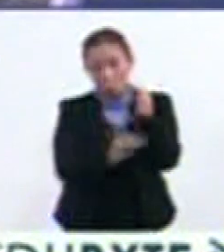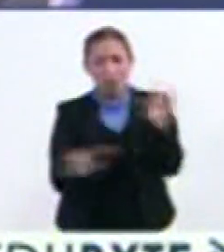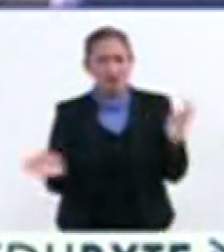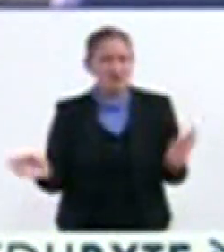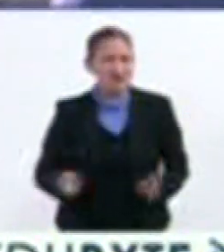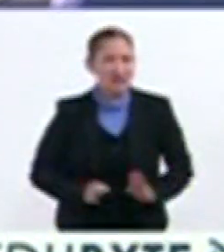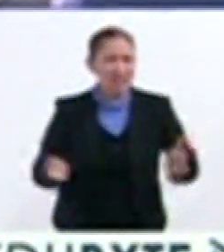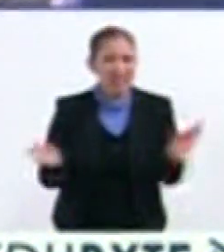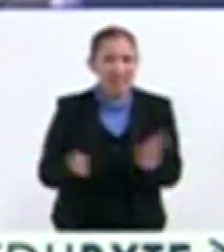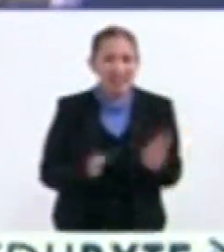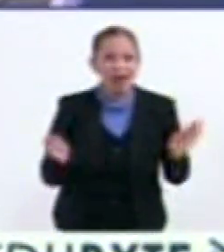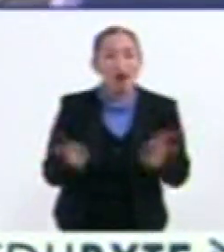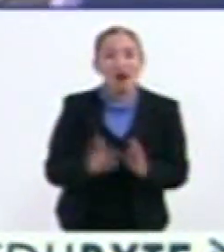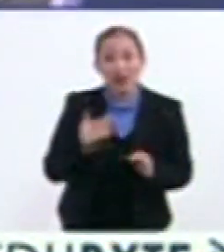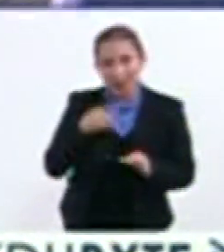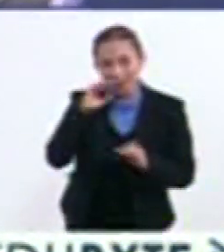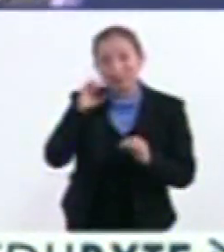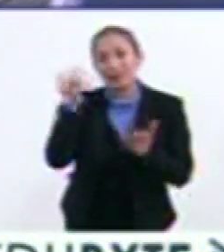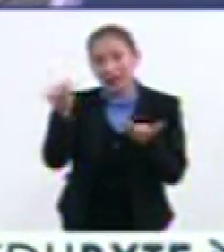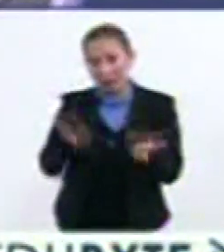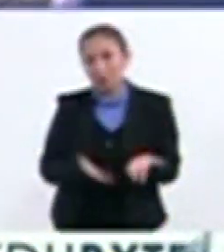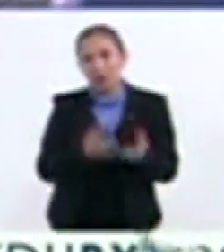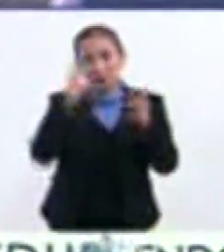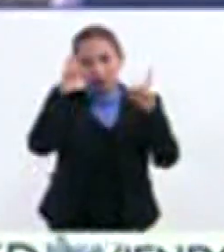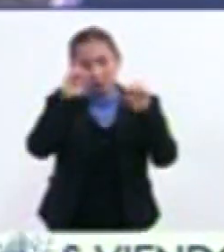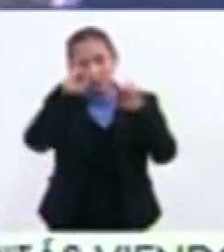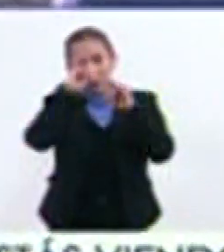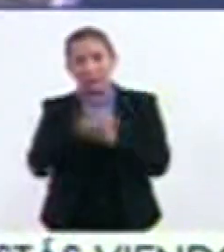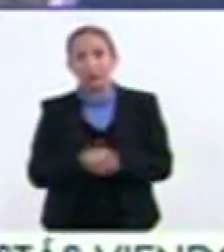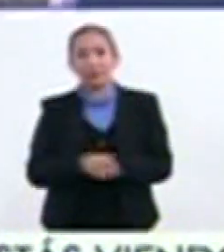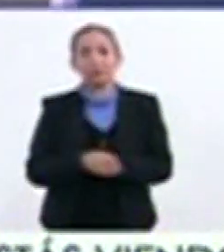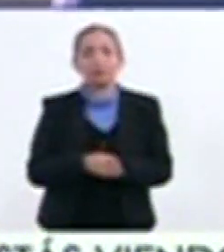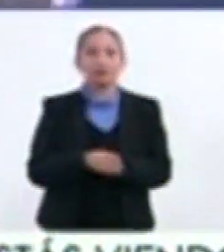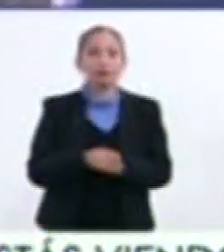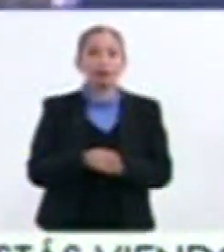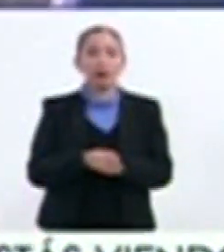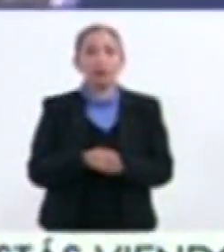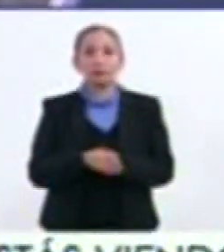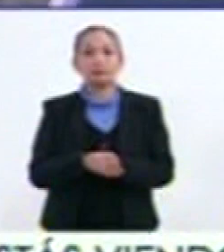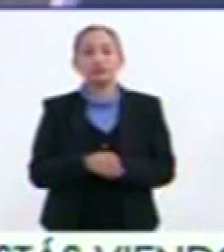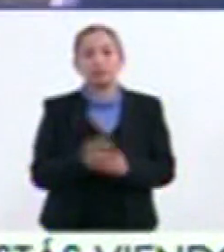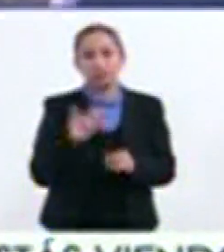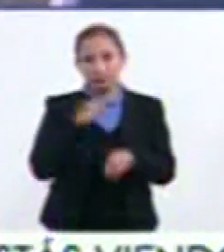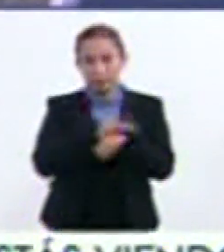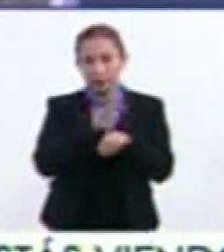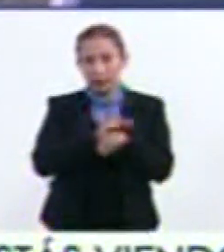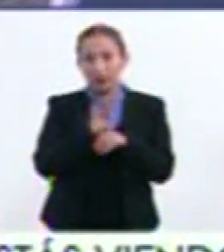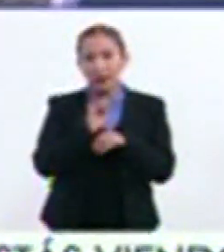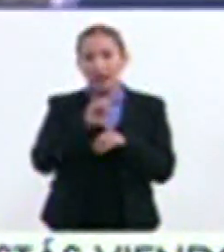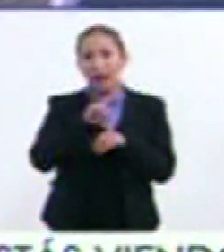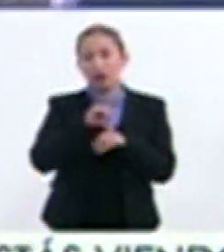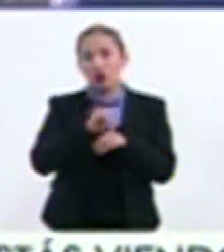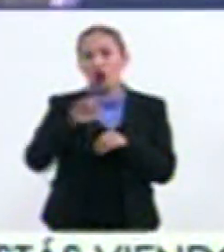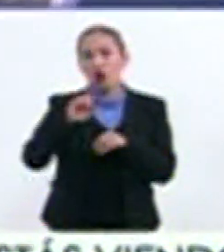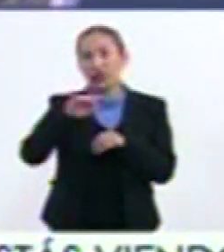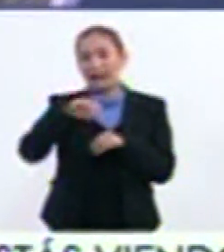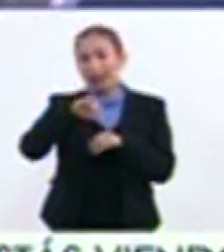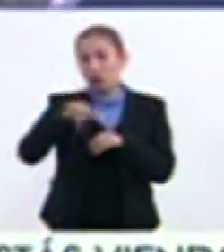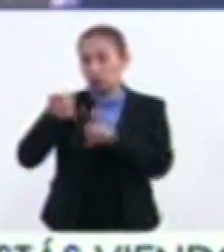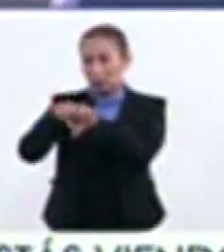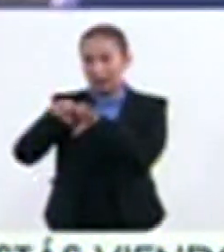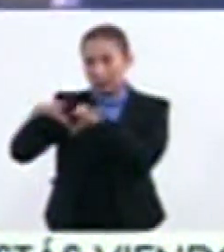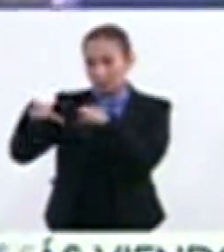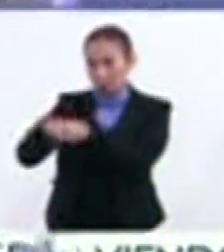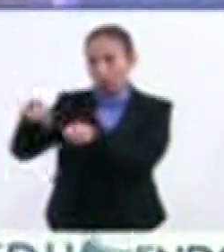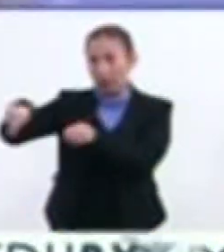Y les hemos traído unas imágenes Bueno, mi amigo Fernando Cornejo Y su equipo de astrónomos